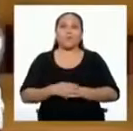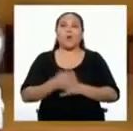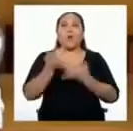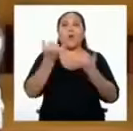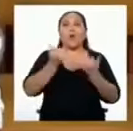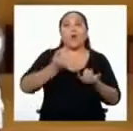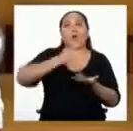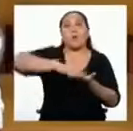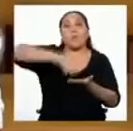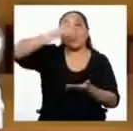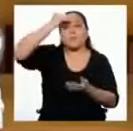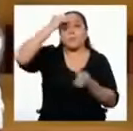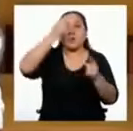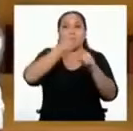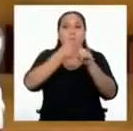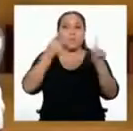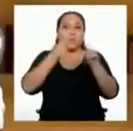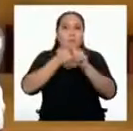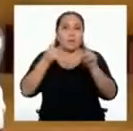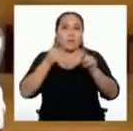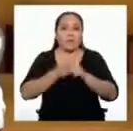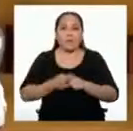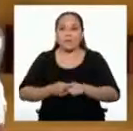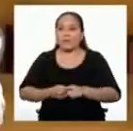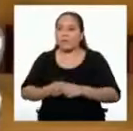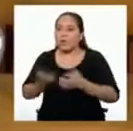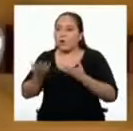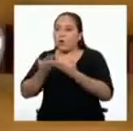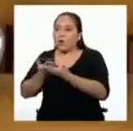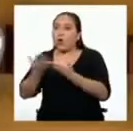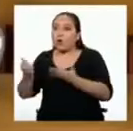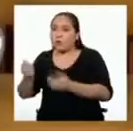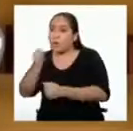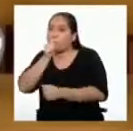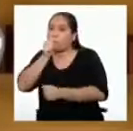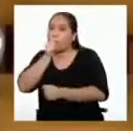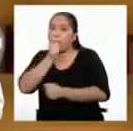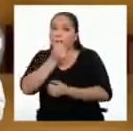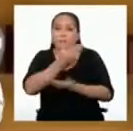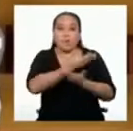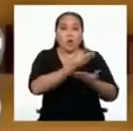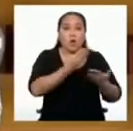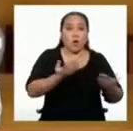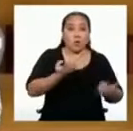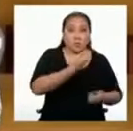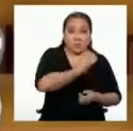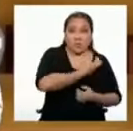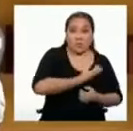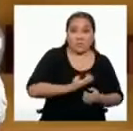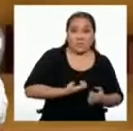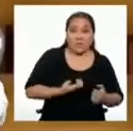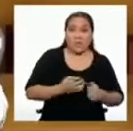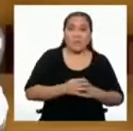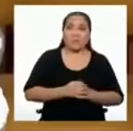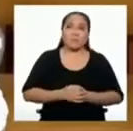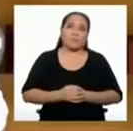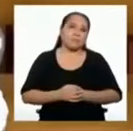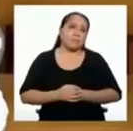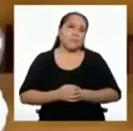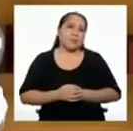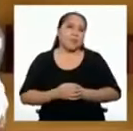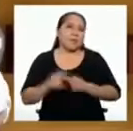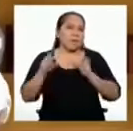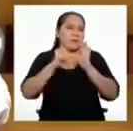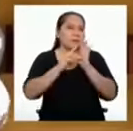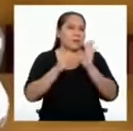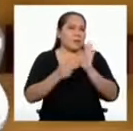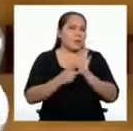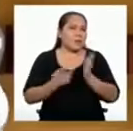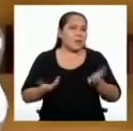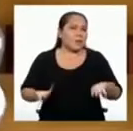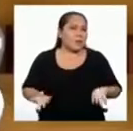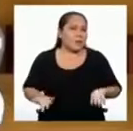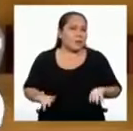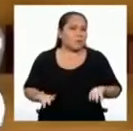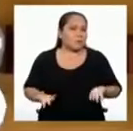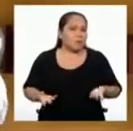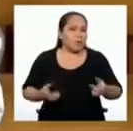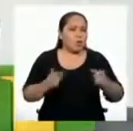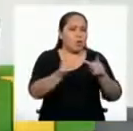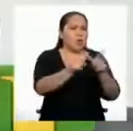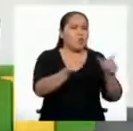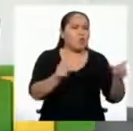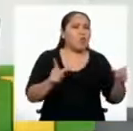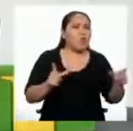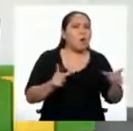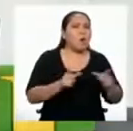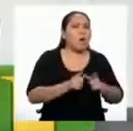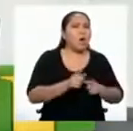aprendimos que existen diferencias entre un bien privado y un bien público. Entonces, ¿a qué nos referimos con espacio